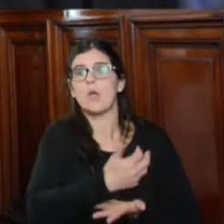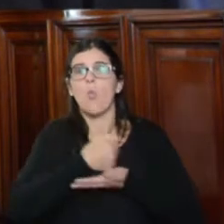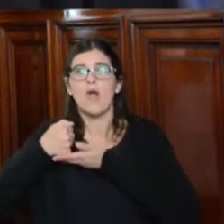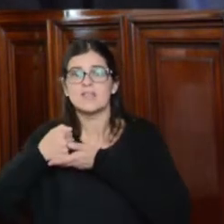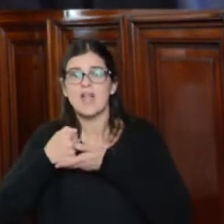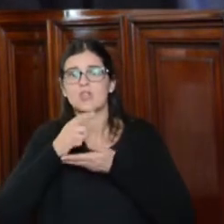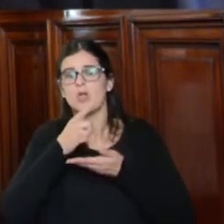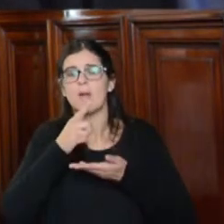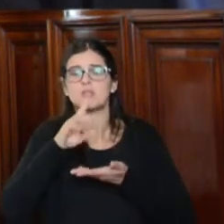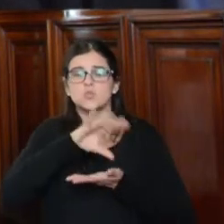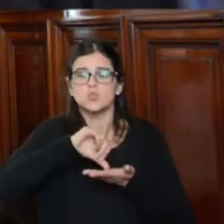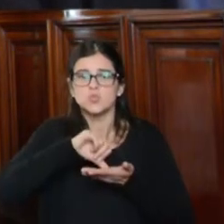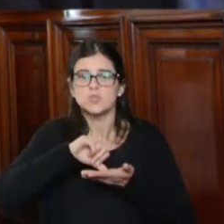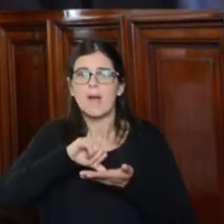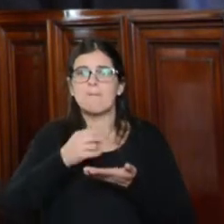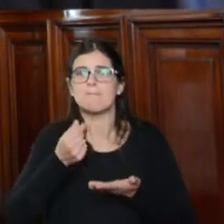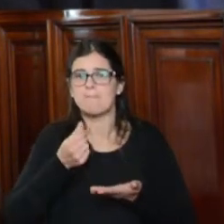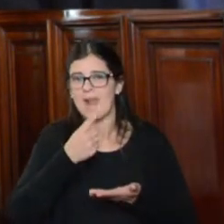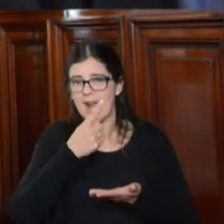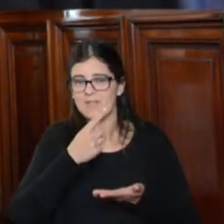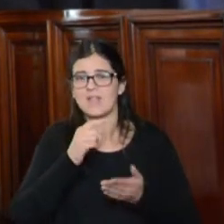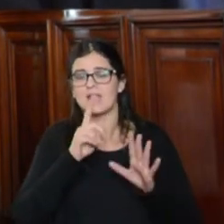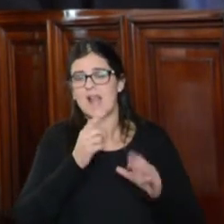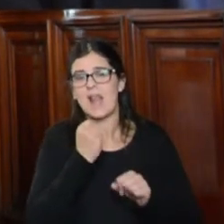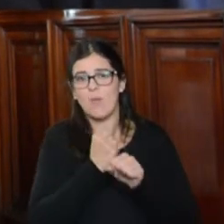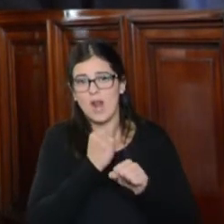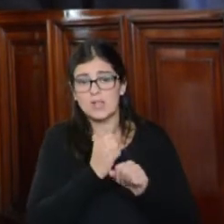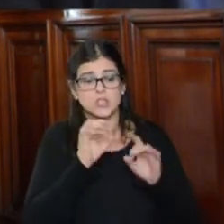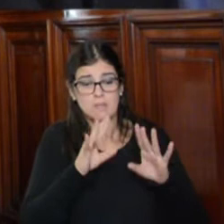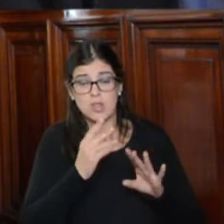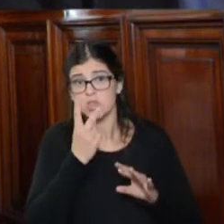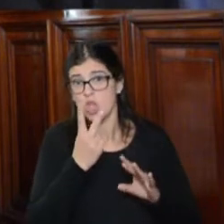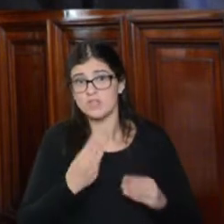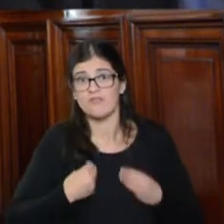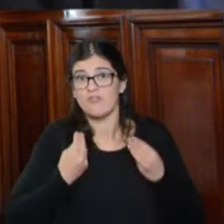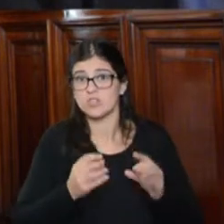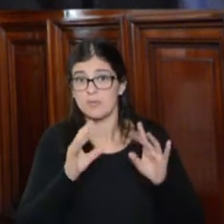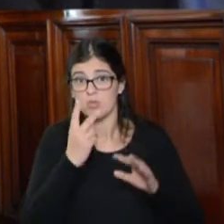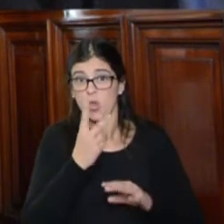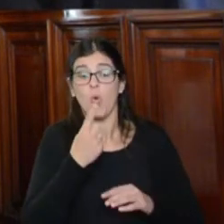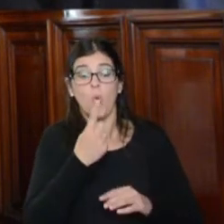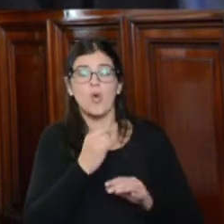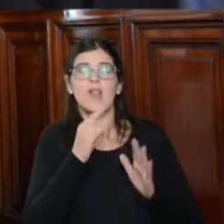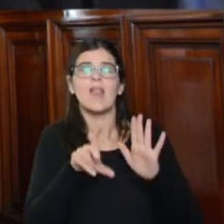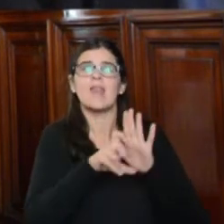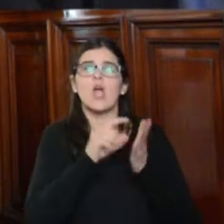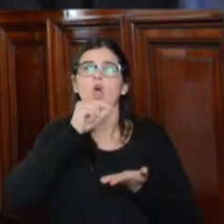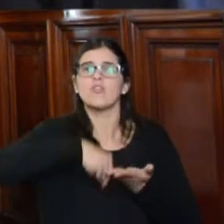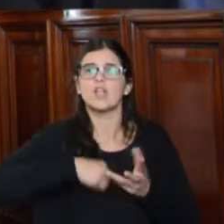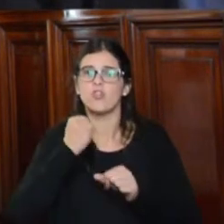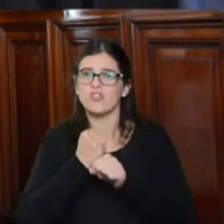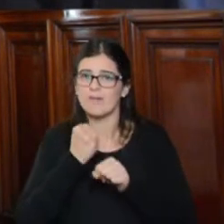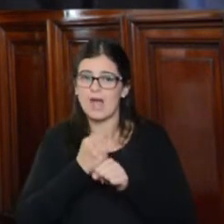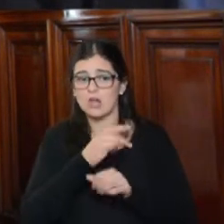de Mar del Plata 7 abogados laboralistas, dos solos sobrevivieron. Uno, el autor de la ley de contrato de trabajo,